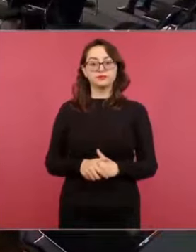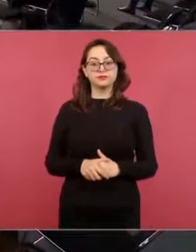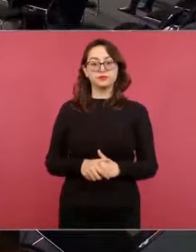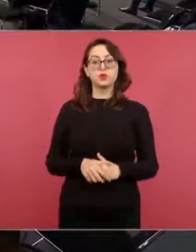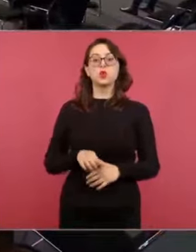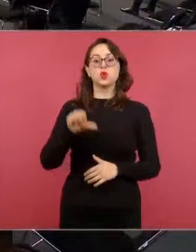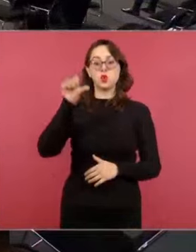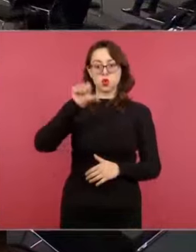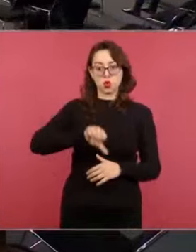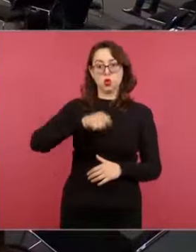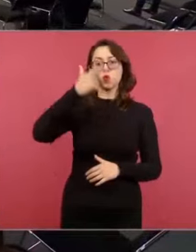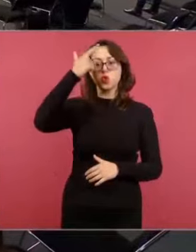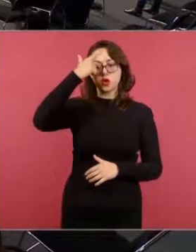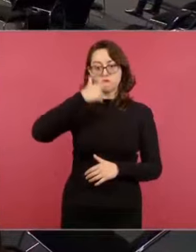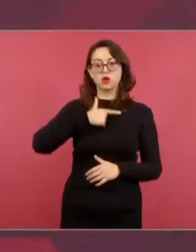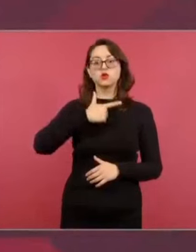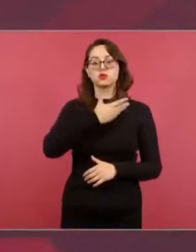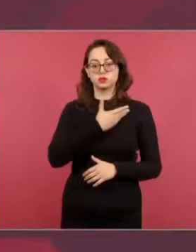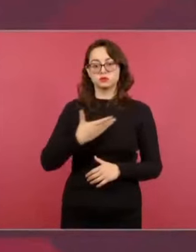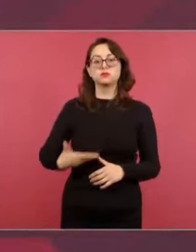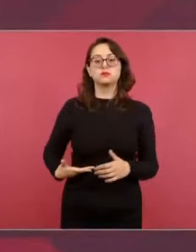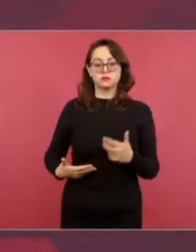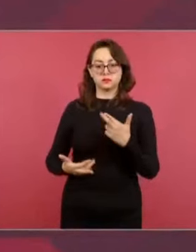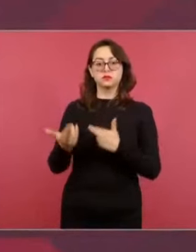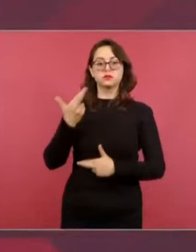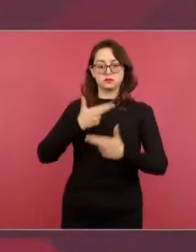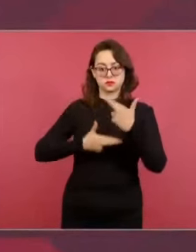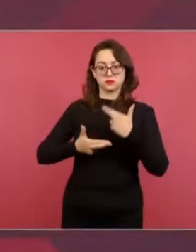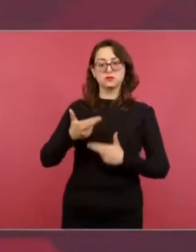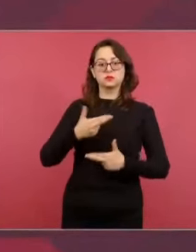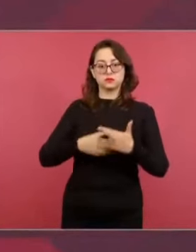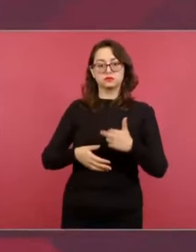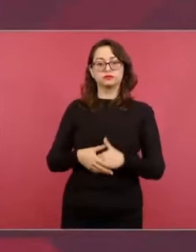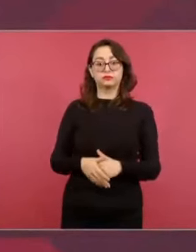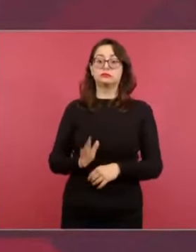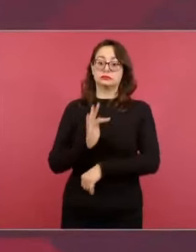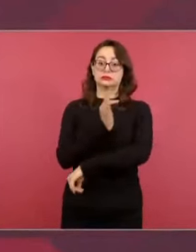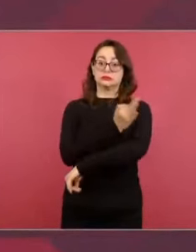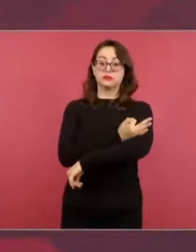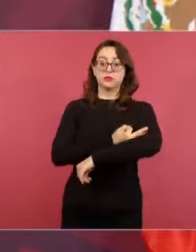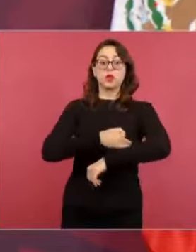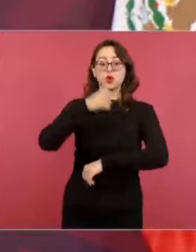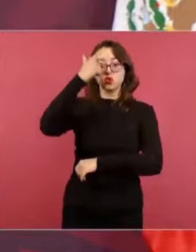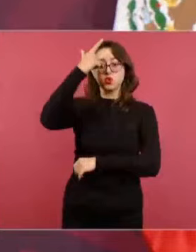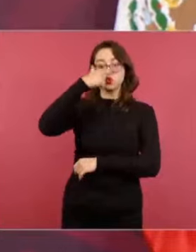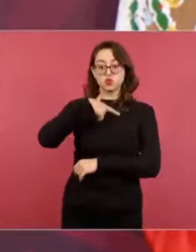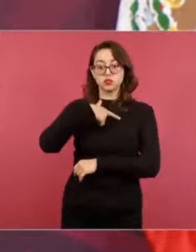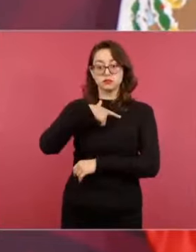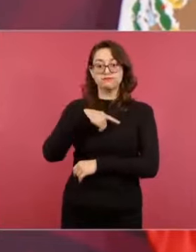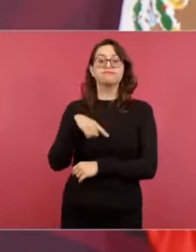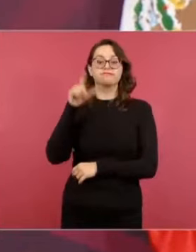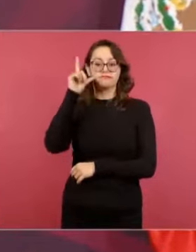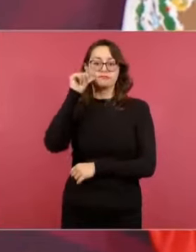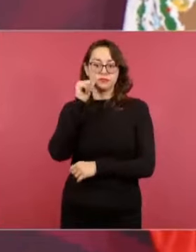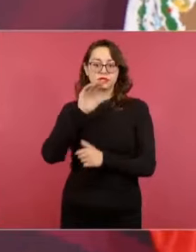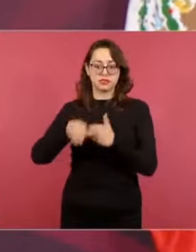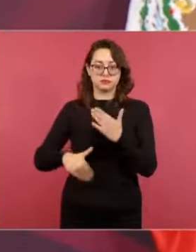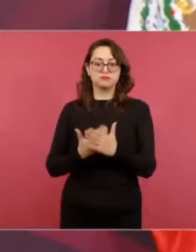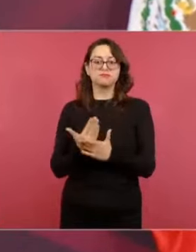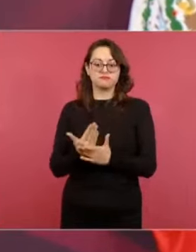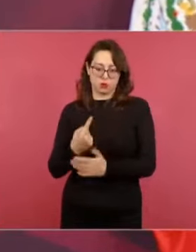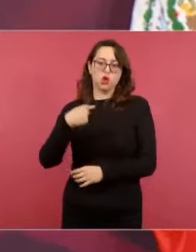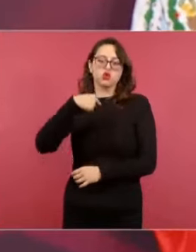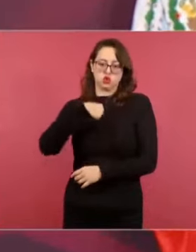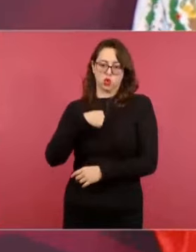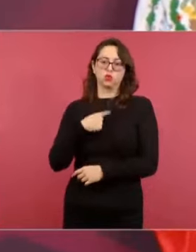Regresa hoy por la noche, sí, en el transcurso de la noche, parece que ya tarde. Así que estaremos aquí con ustedes